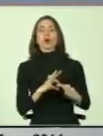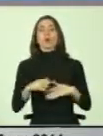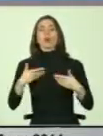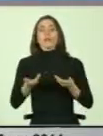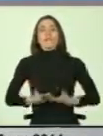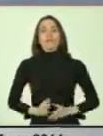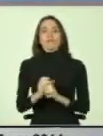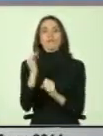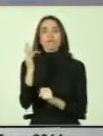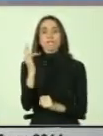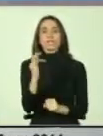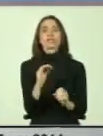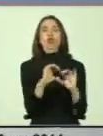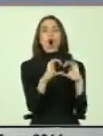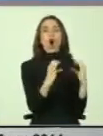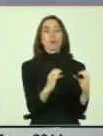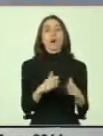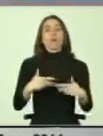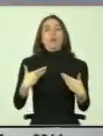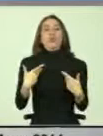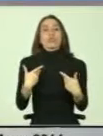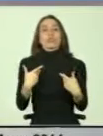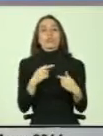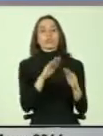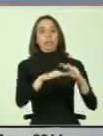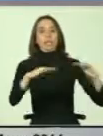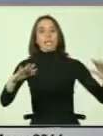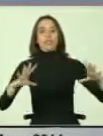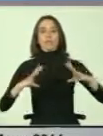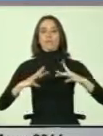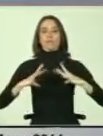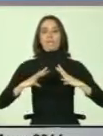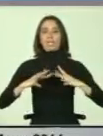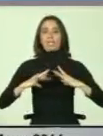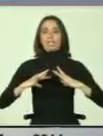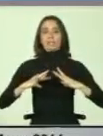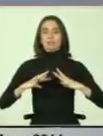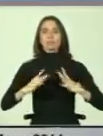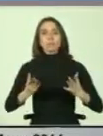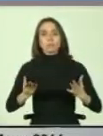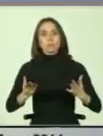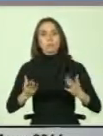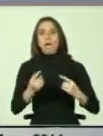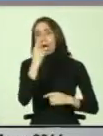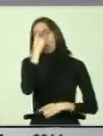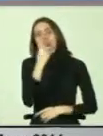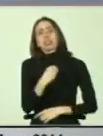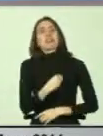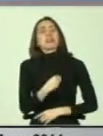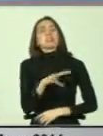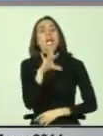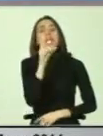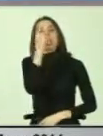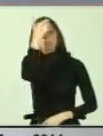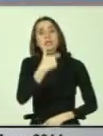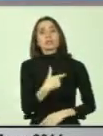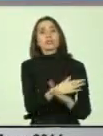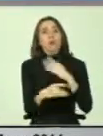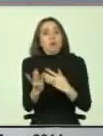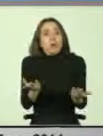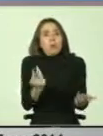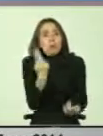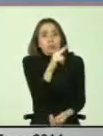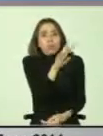fundaciones, corporaciones, nuestra motivación es que sean felices. Mira, y si quieren ser tristes las personas con discapacidad, es su opción.